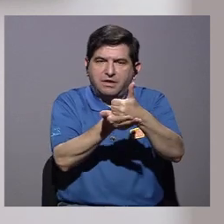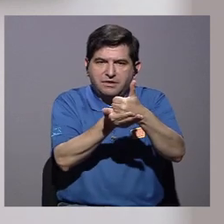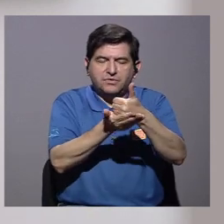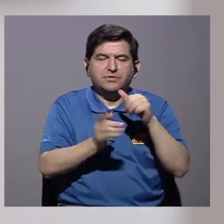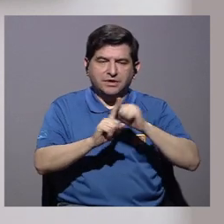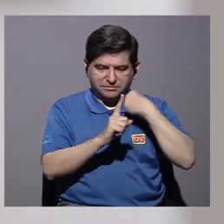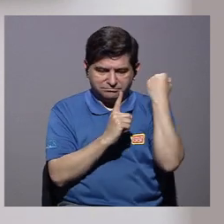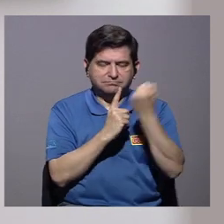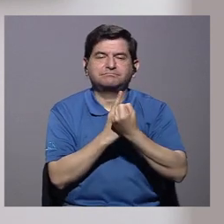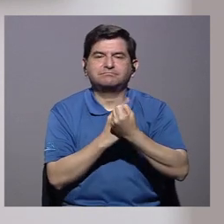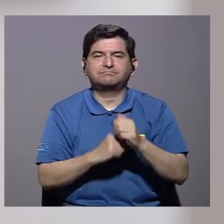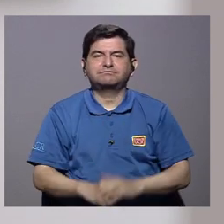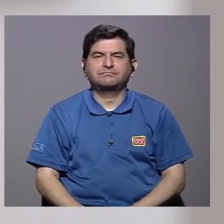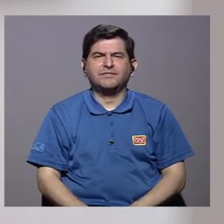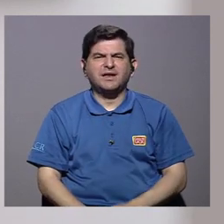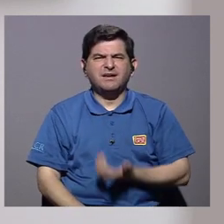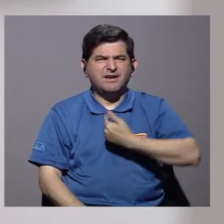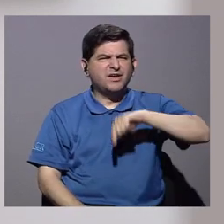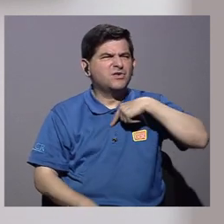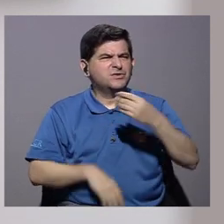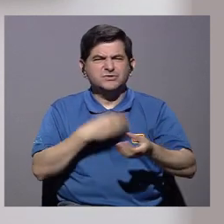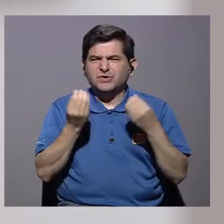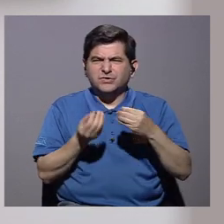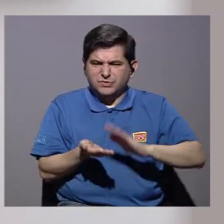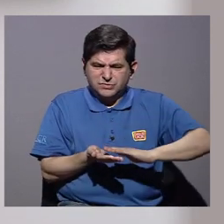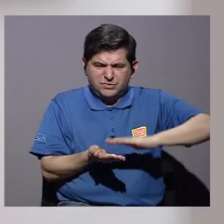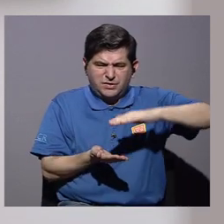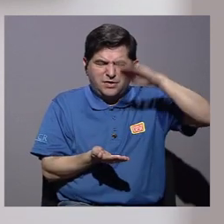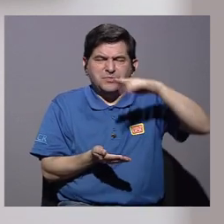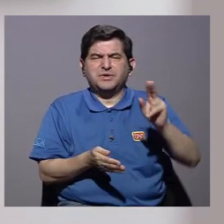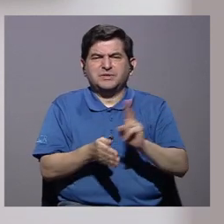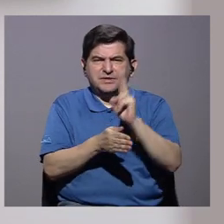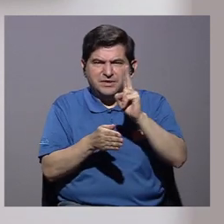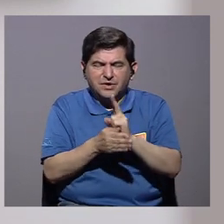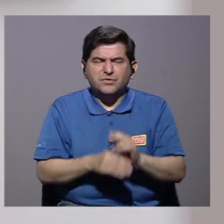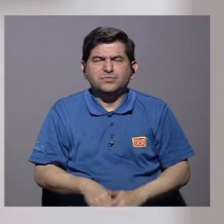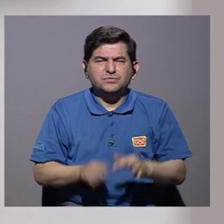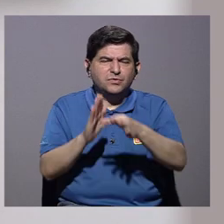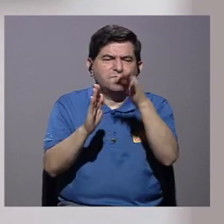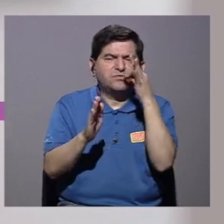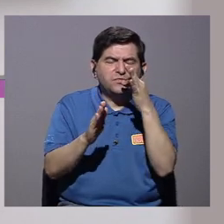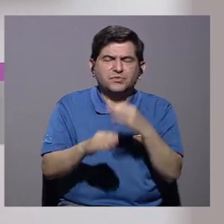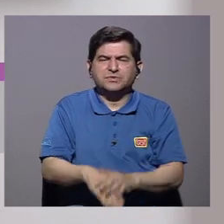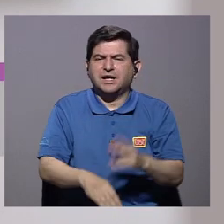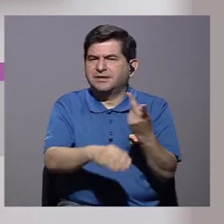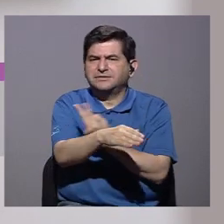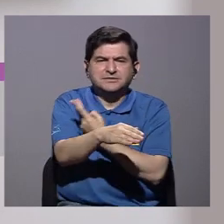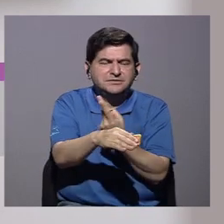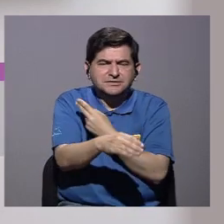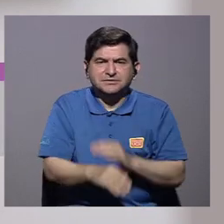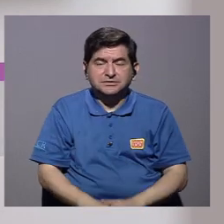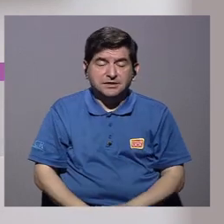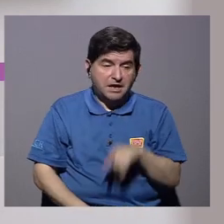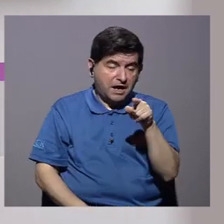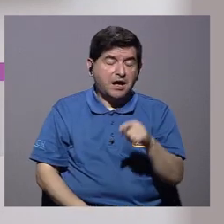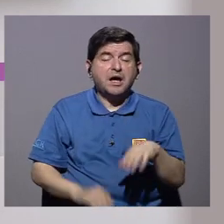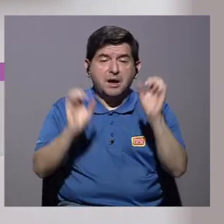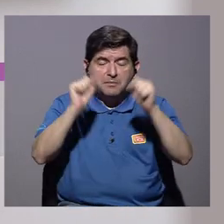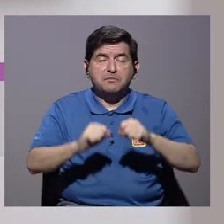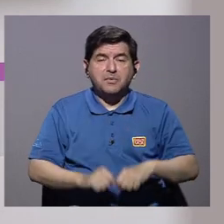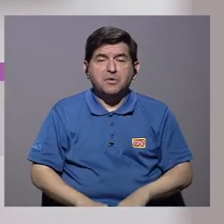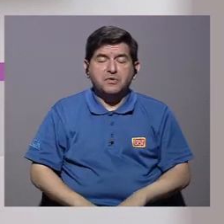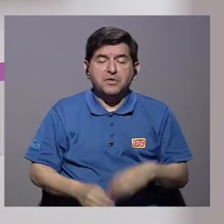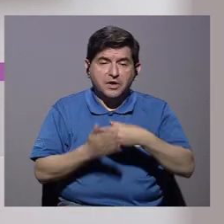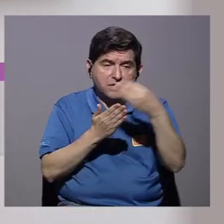incremento en las frutas y los vegetales podría ayudar con esta situación. ¿Y cómo podemos hacer para incrementar el consumo de frutas y